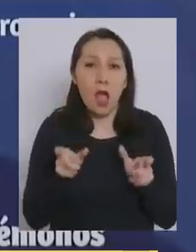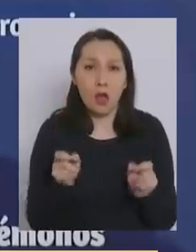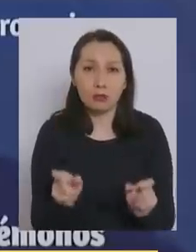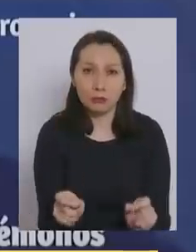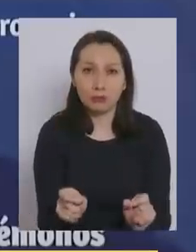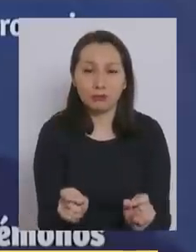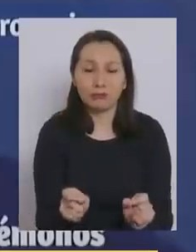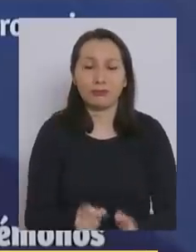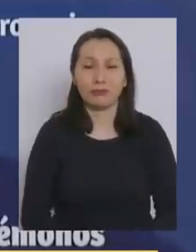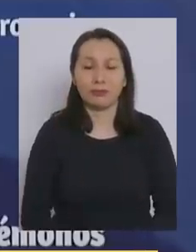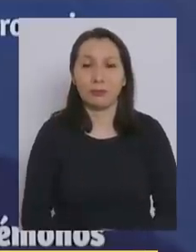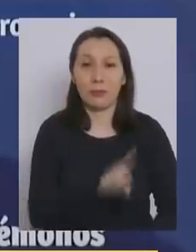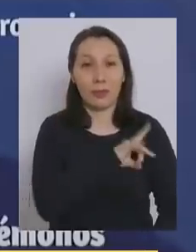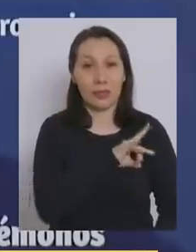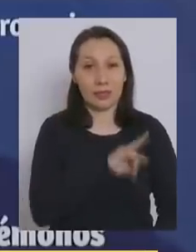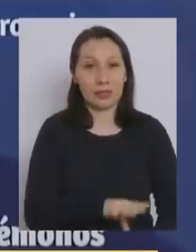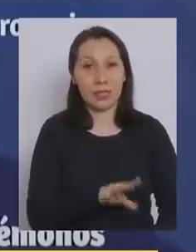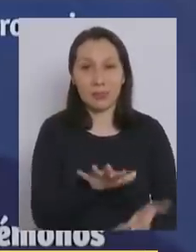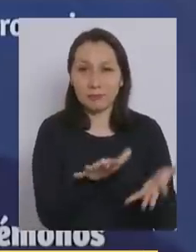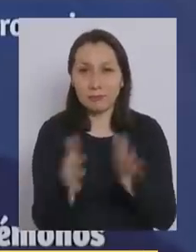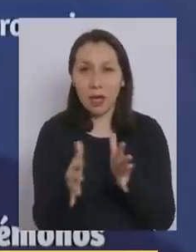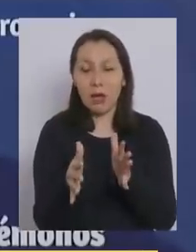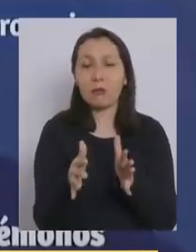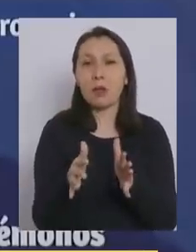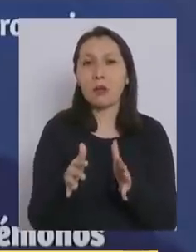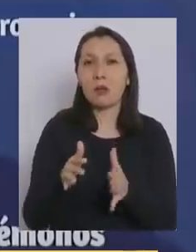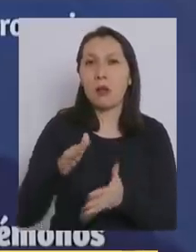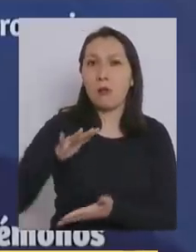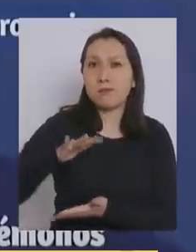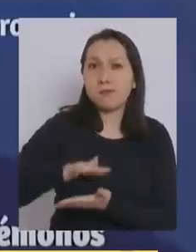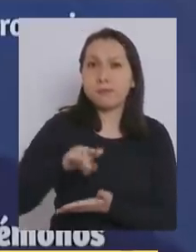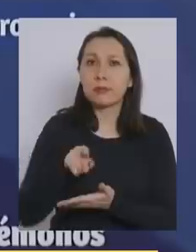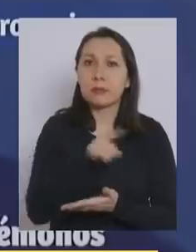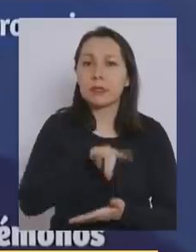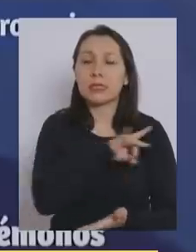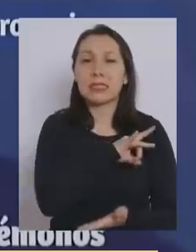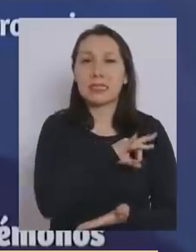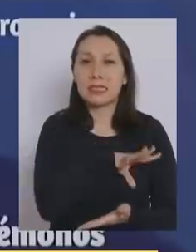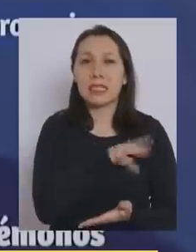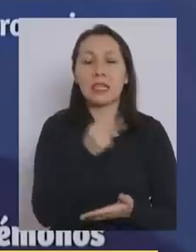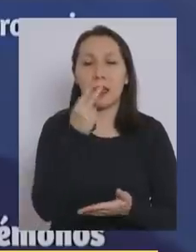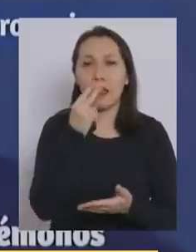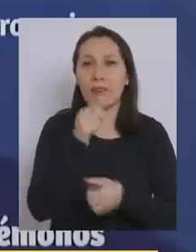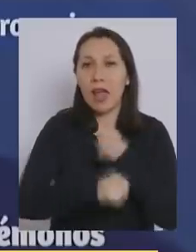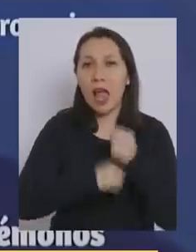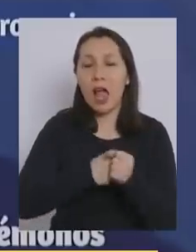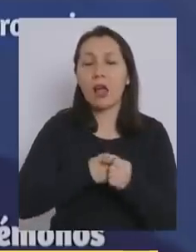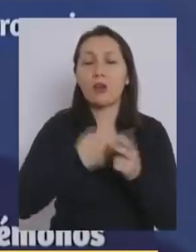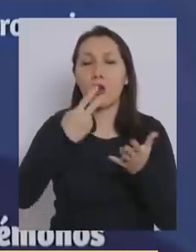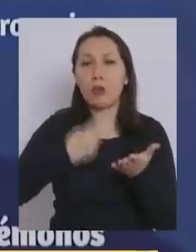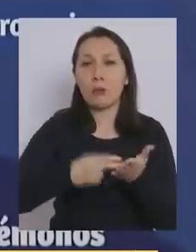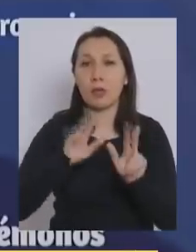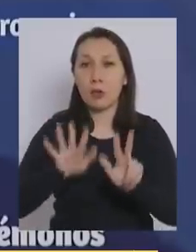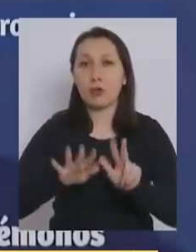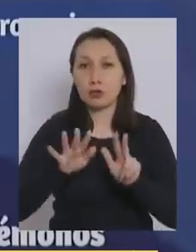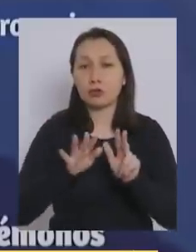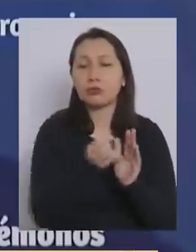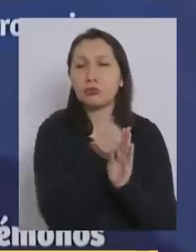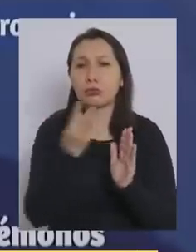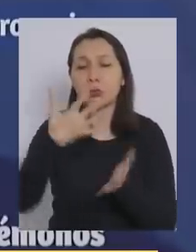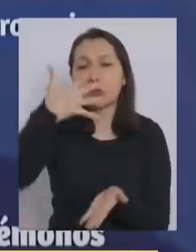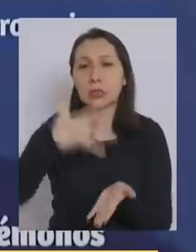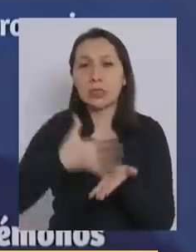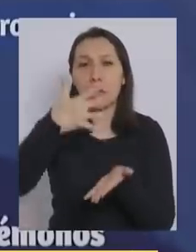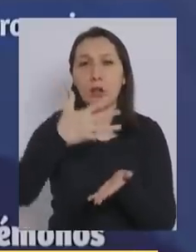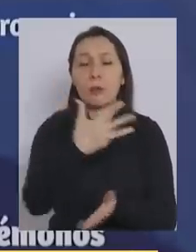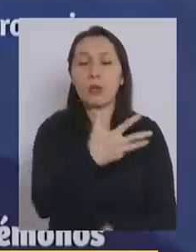En Chile, las estimaciones del globo CAN para nuestro país para el año 2018 fueron 5